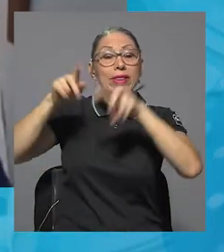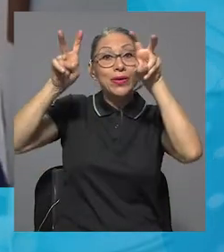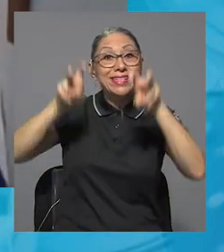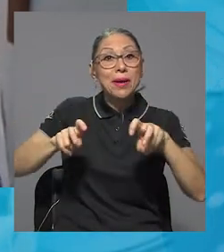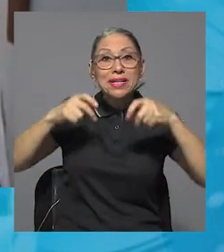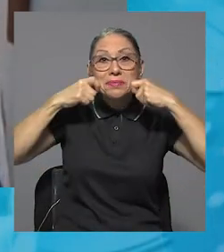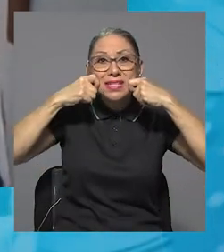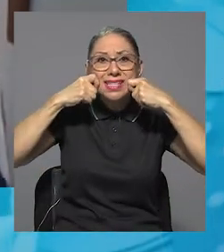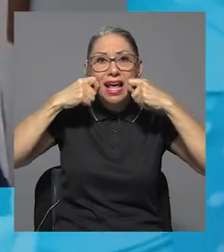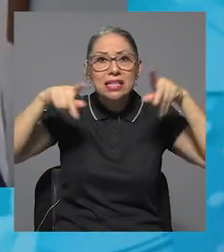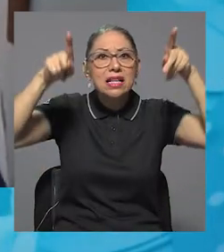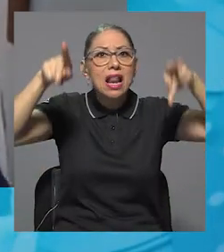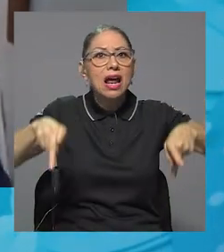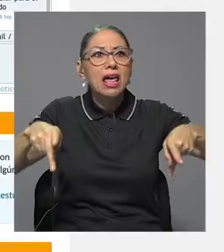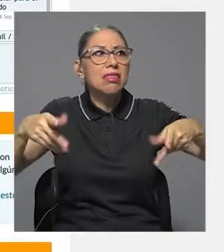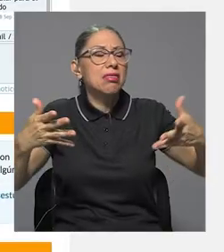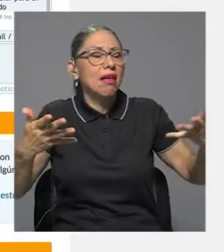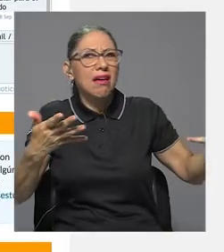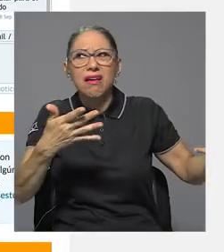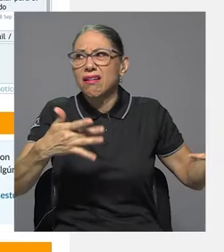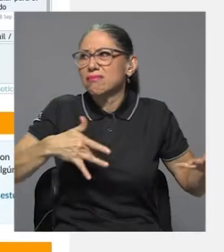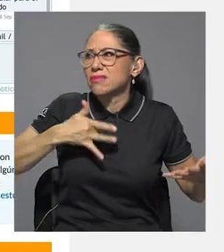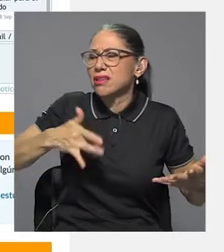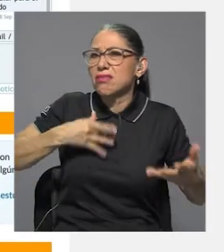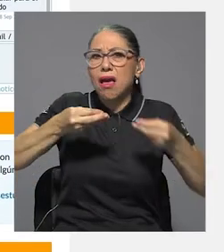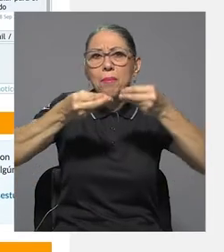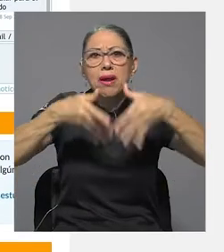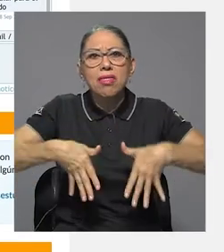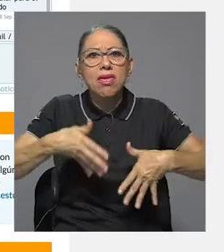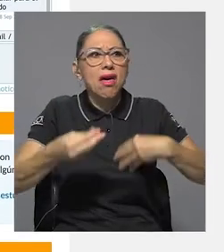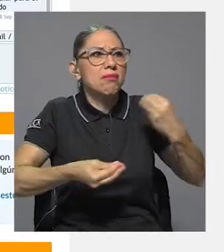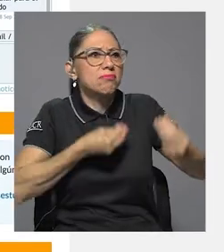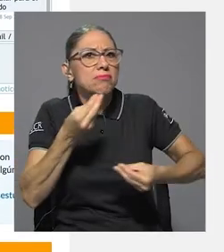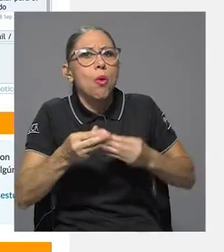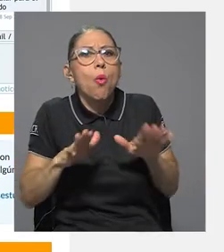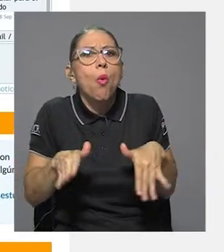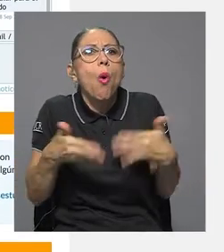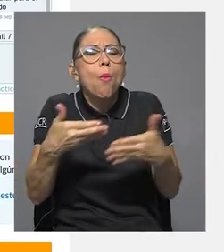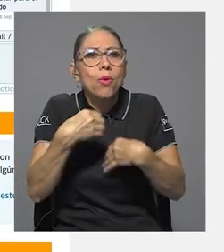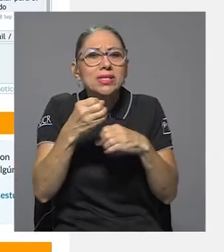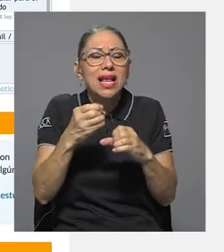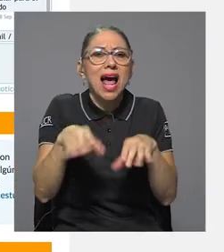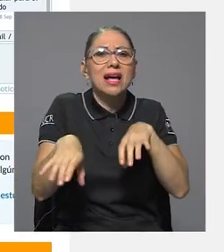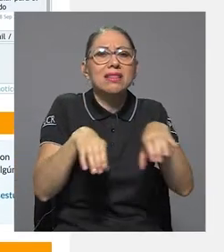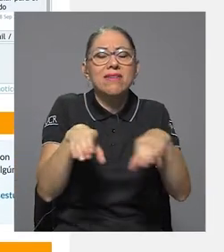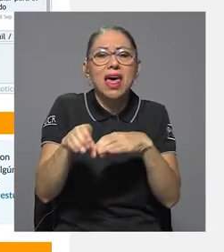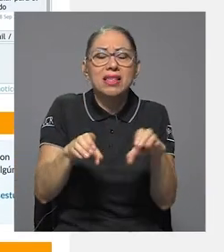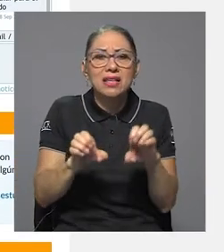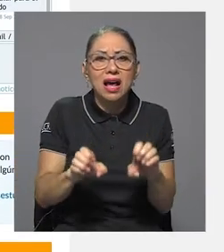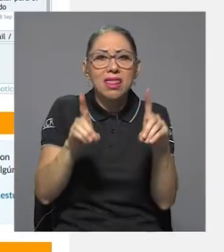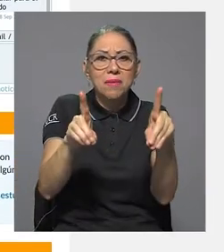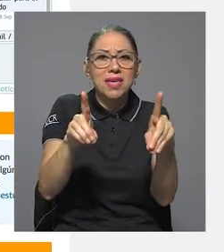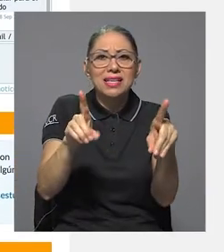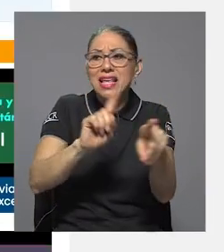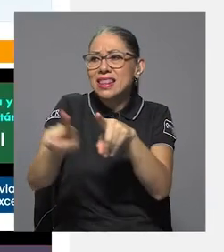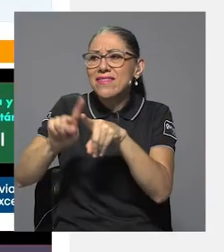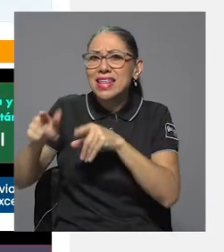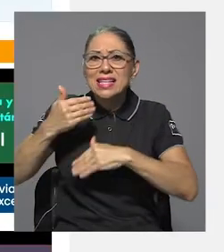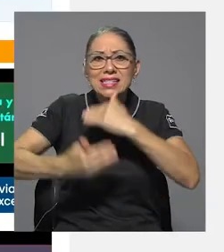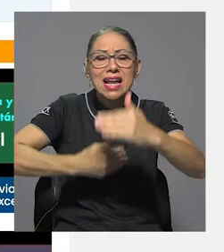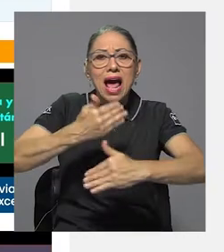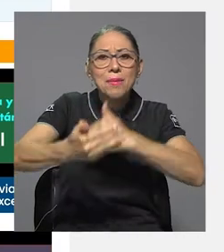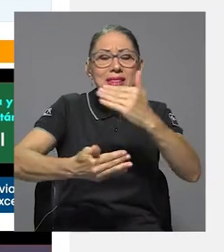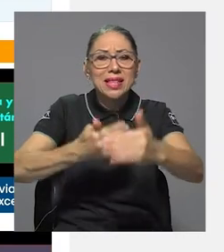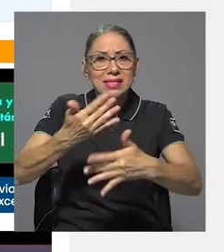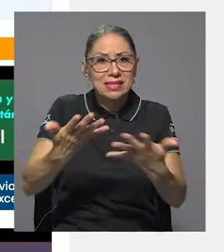entonces la gente estaba como perdida en cuanto al desarrollo de sus actividades académicas y trámites administrativos en las diferentes